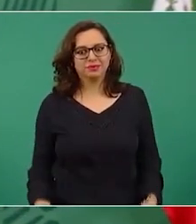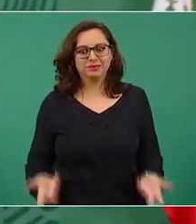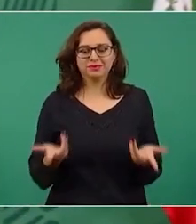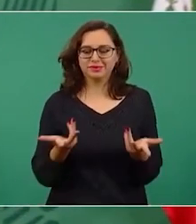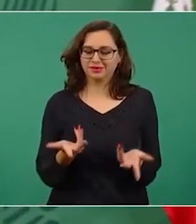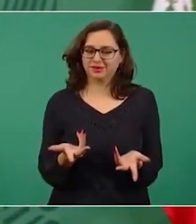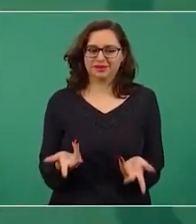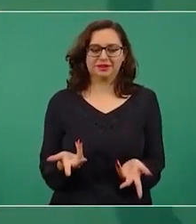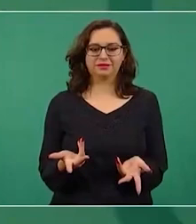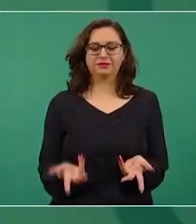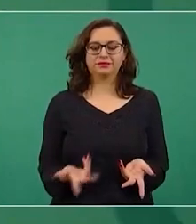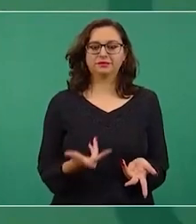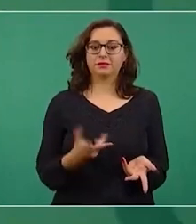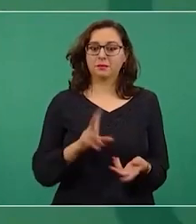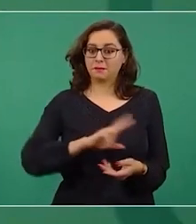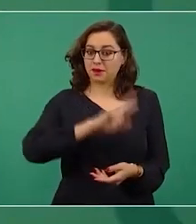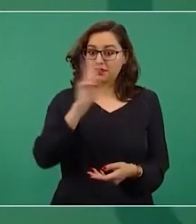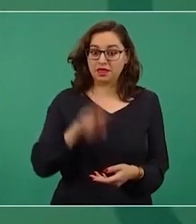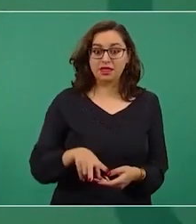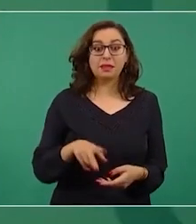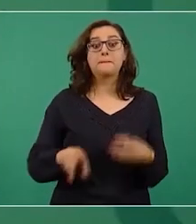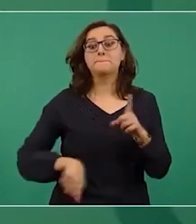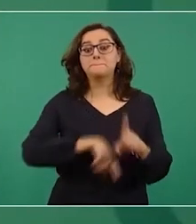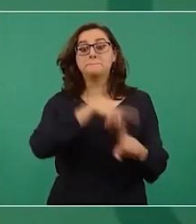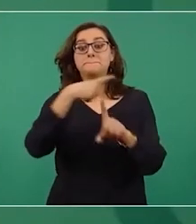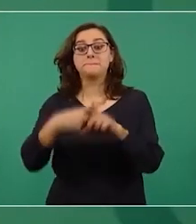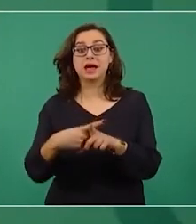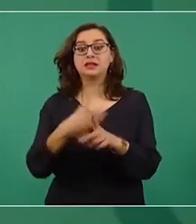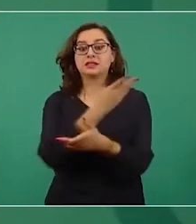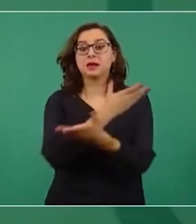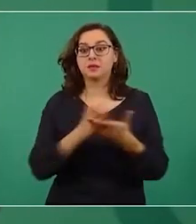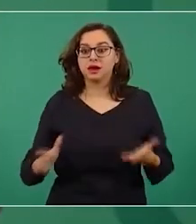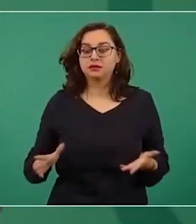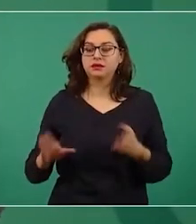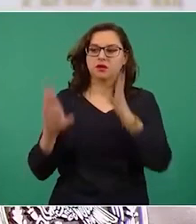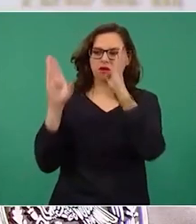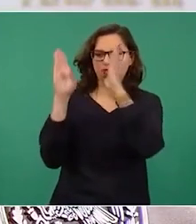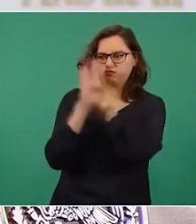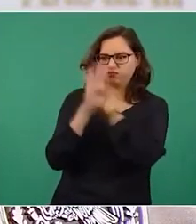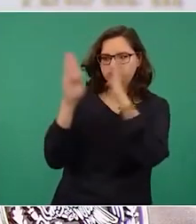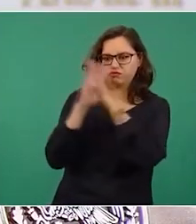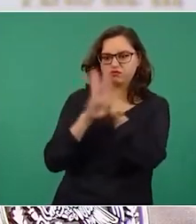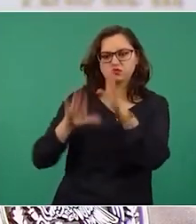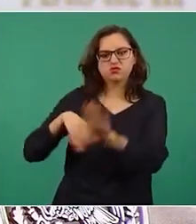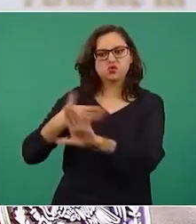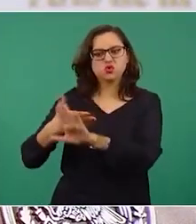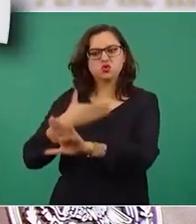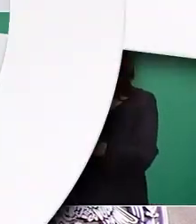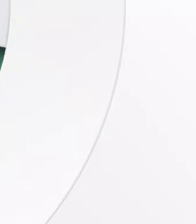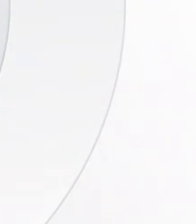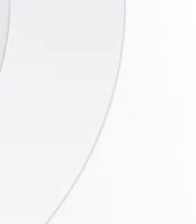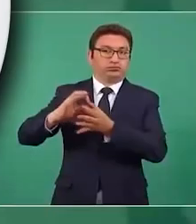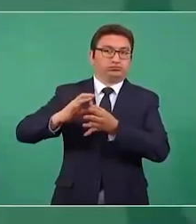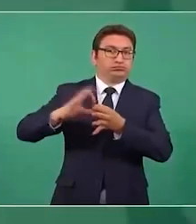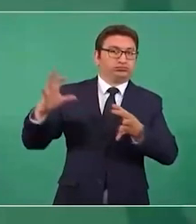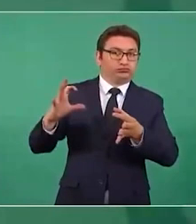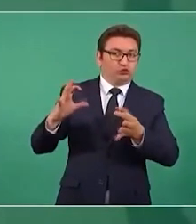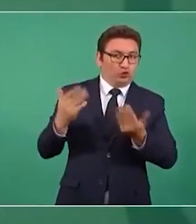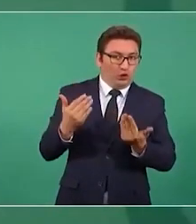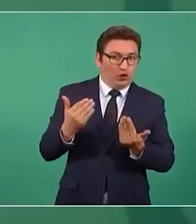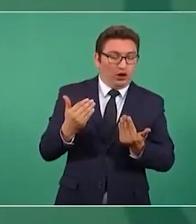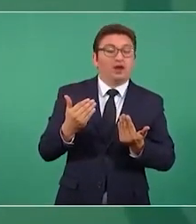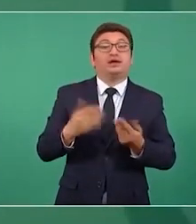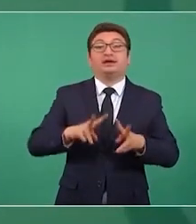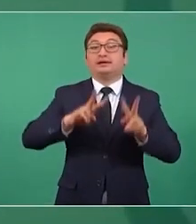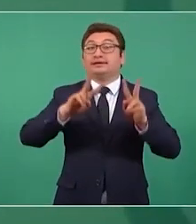investigación todo el espionaje entonces ya esto no existe cuando